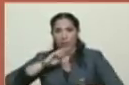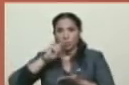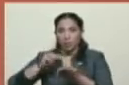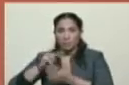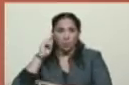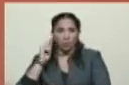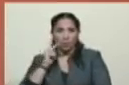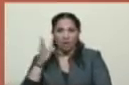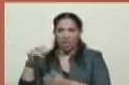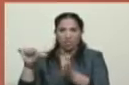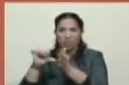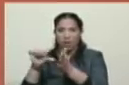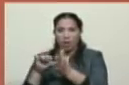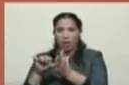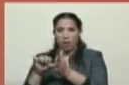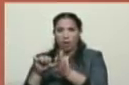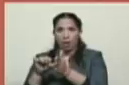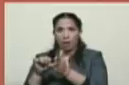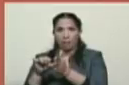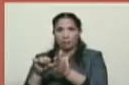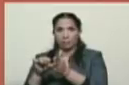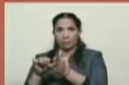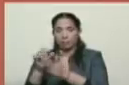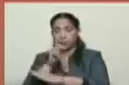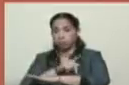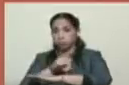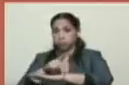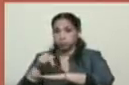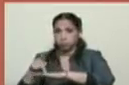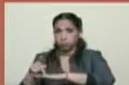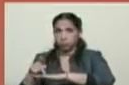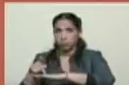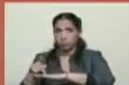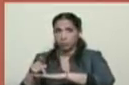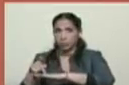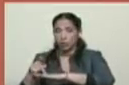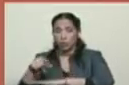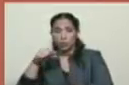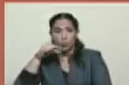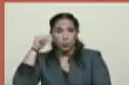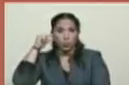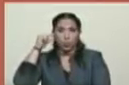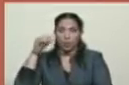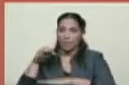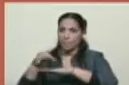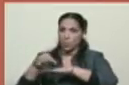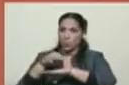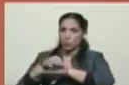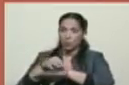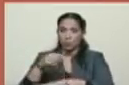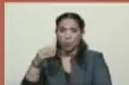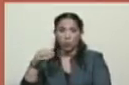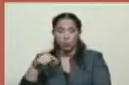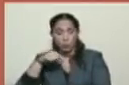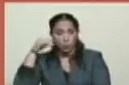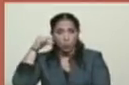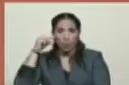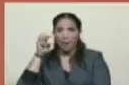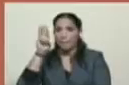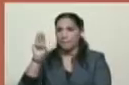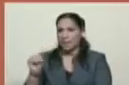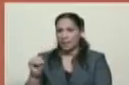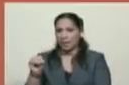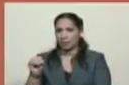en la parroquia Sucre del municipio Sucre, en Petare, con la